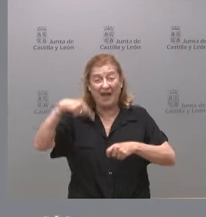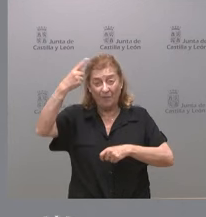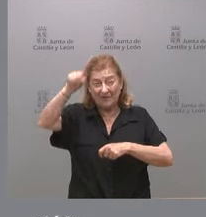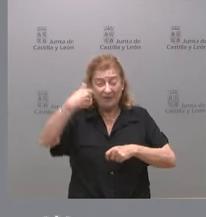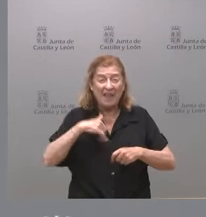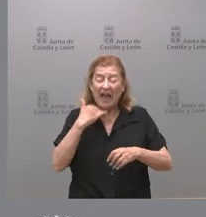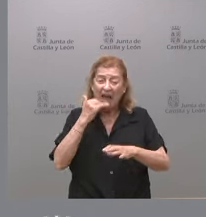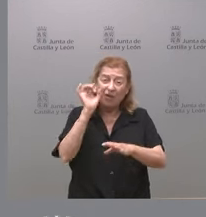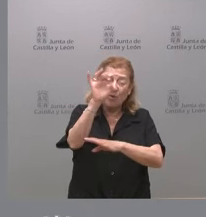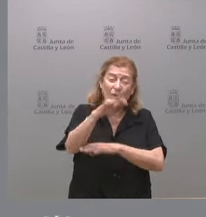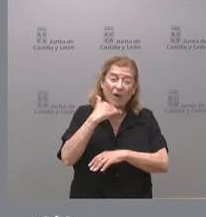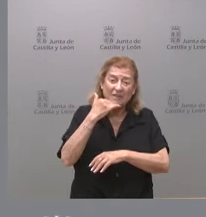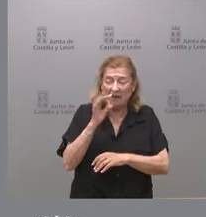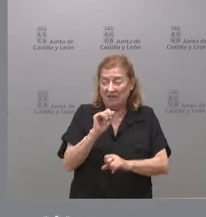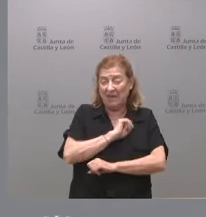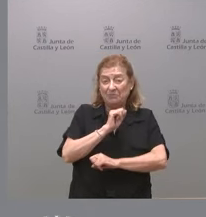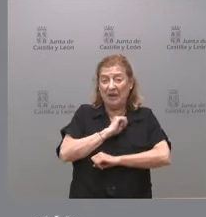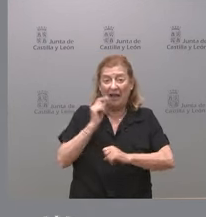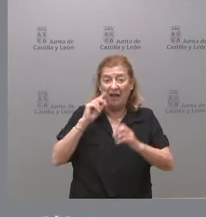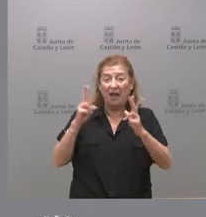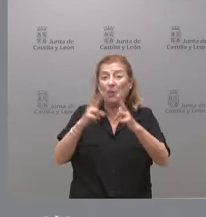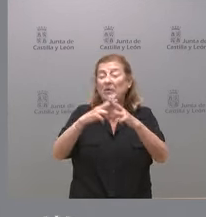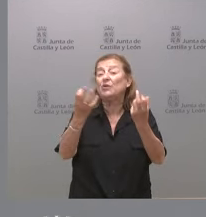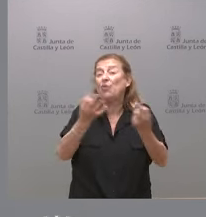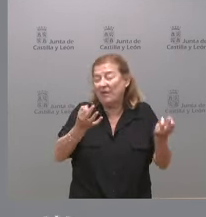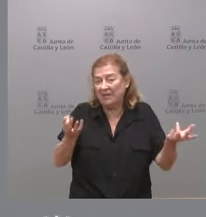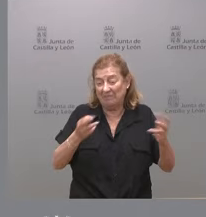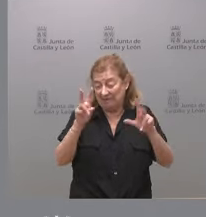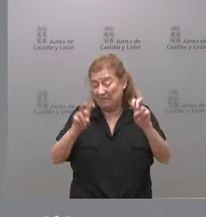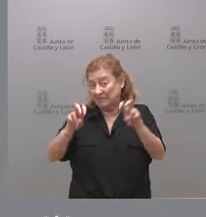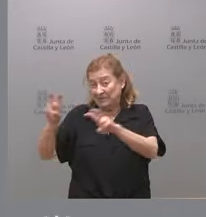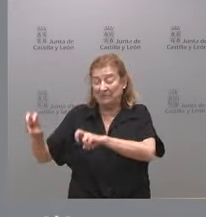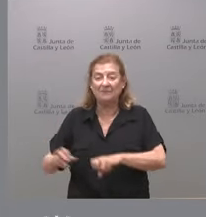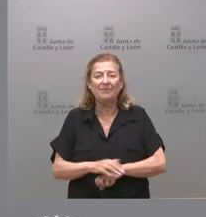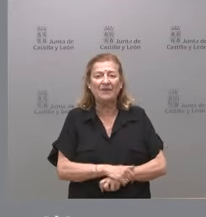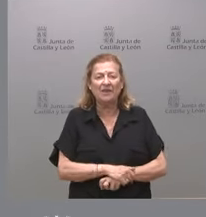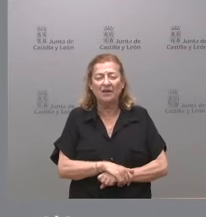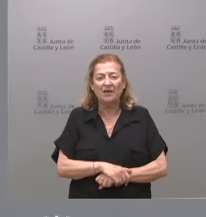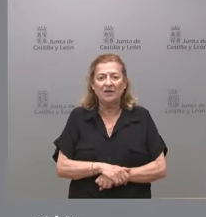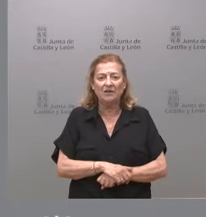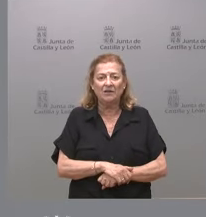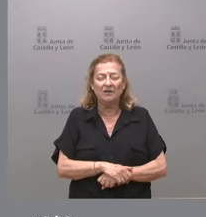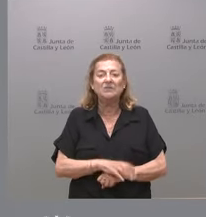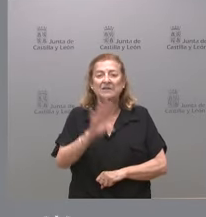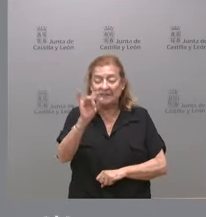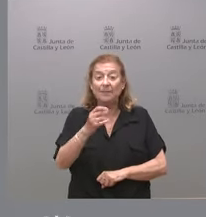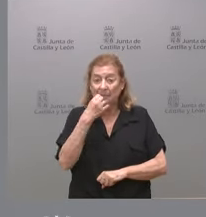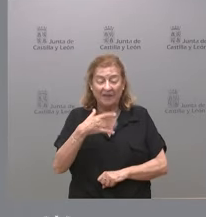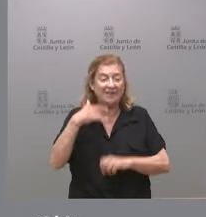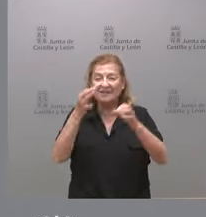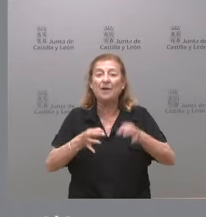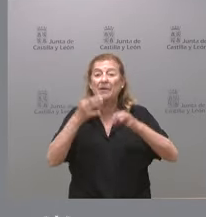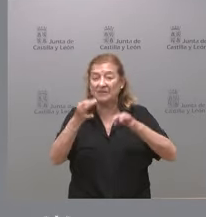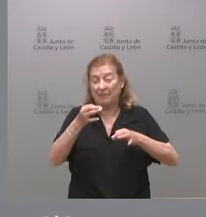recibido alguna comunicación y que esperan de ese encuentro en torno a todos estos temas que hemos hablado Sí bien siempre se